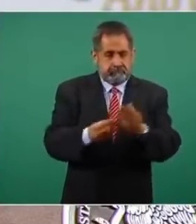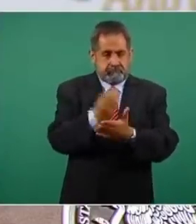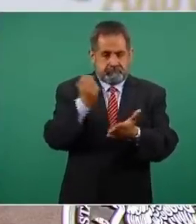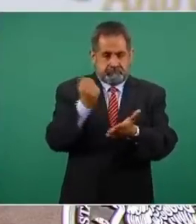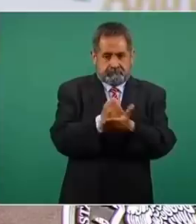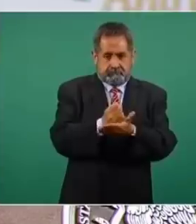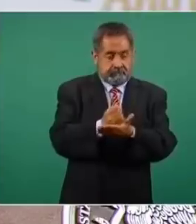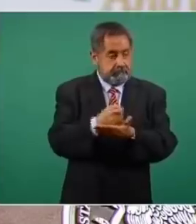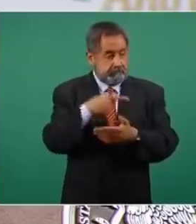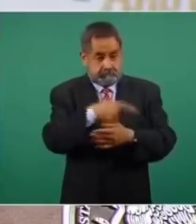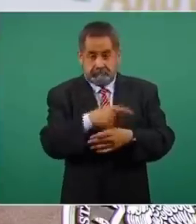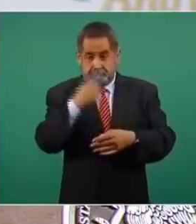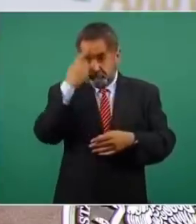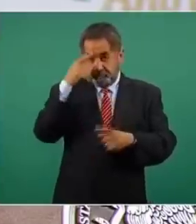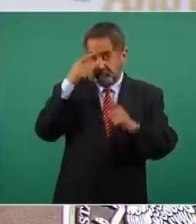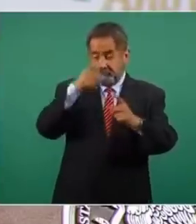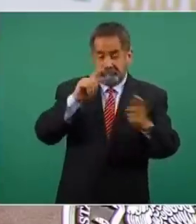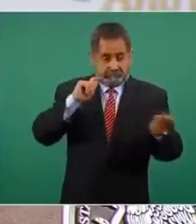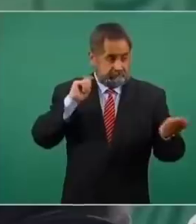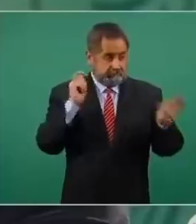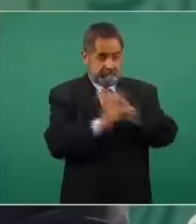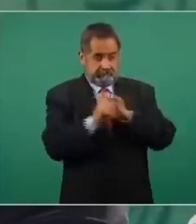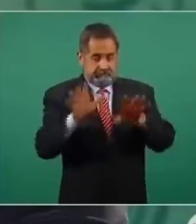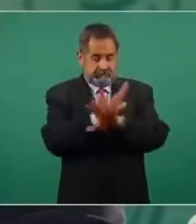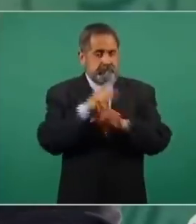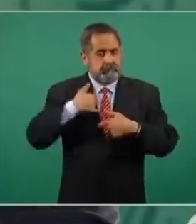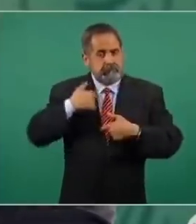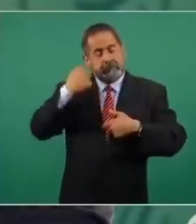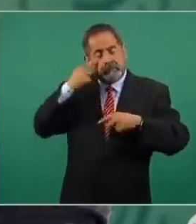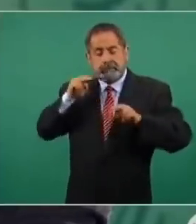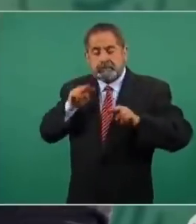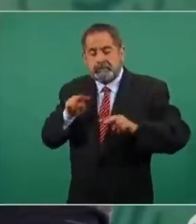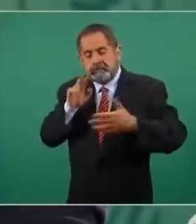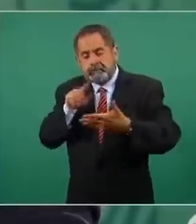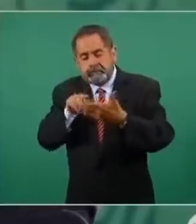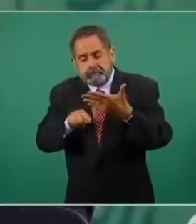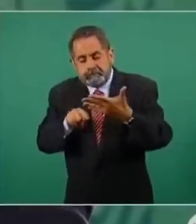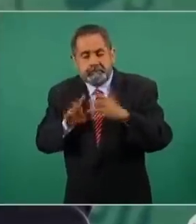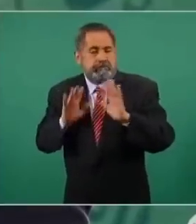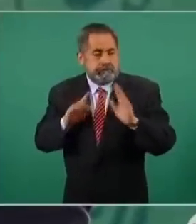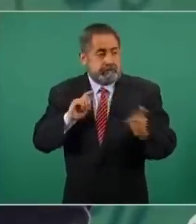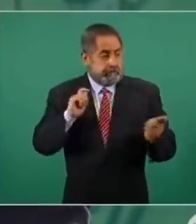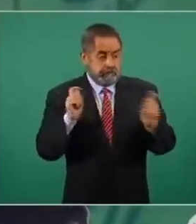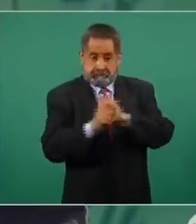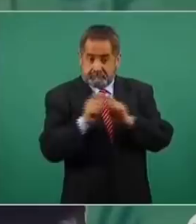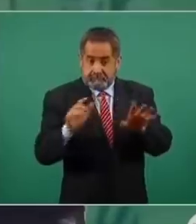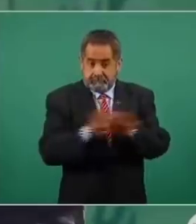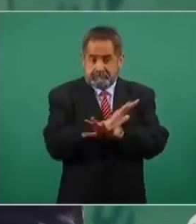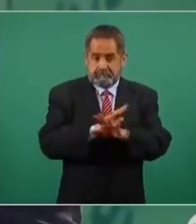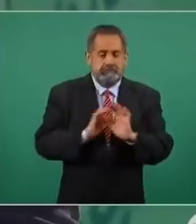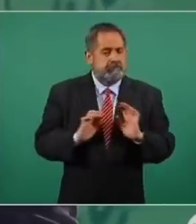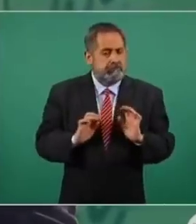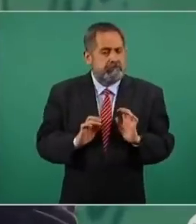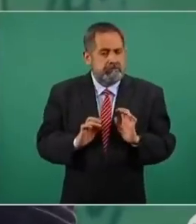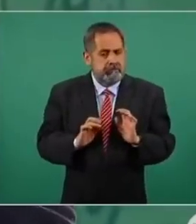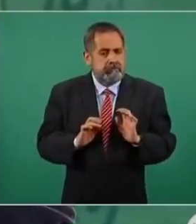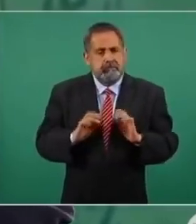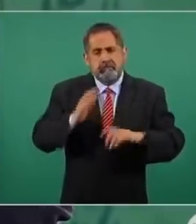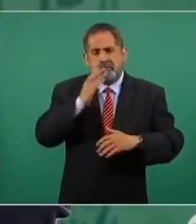lleva ese propósito que eso es lo que yo tengo de información que es